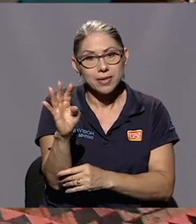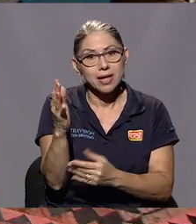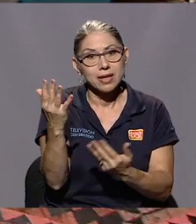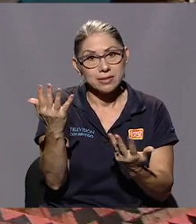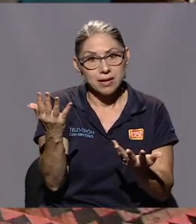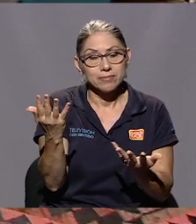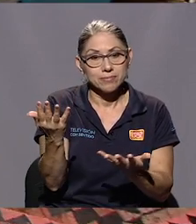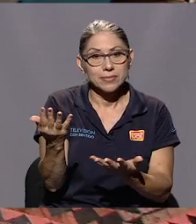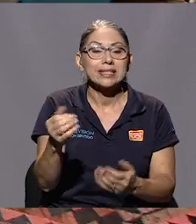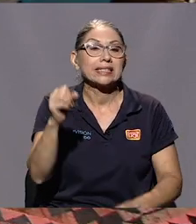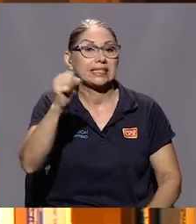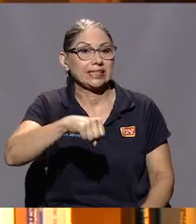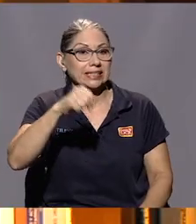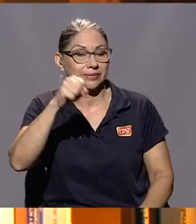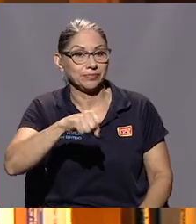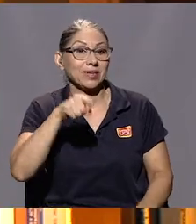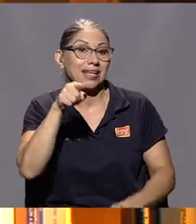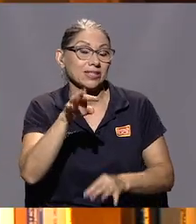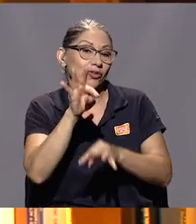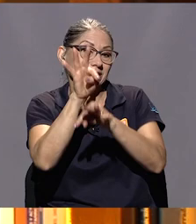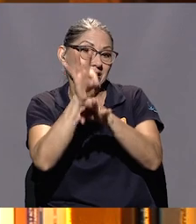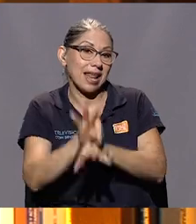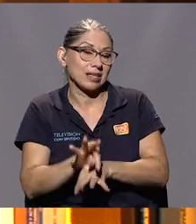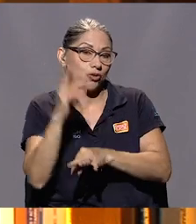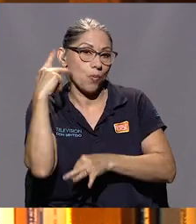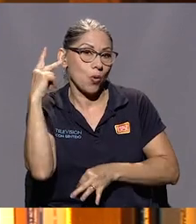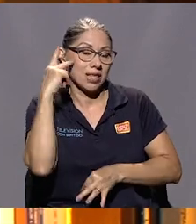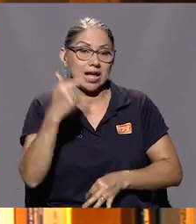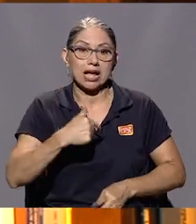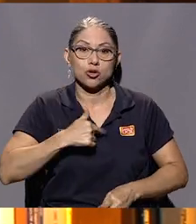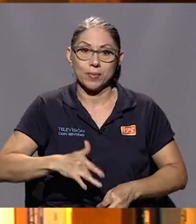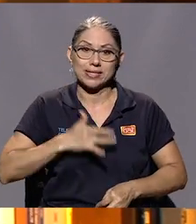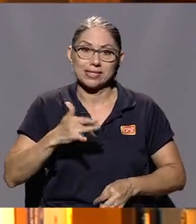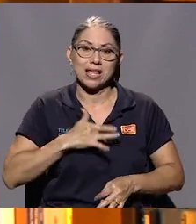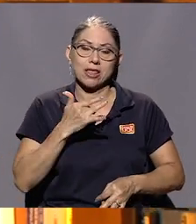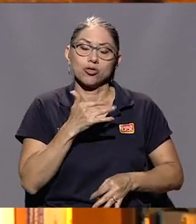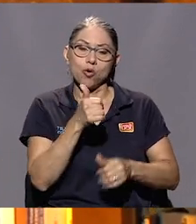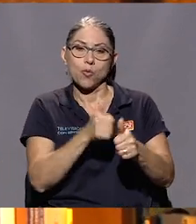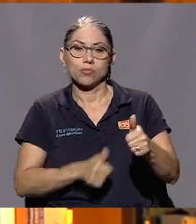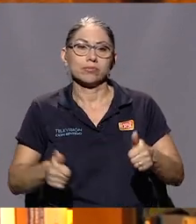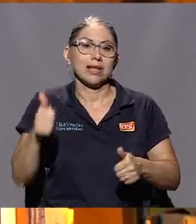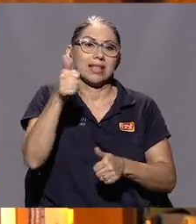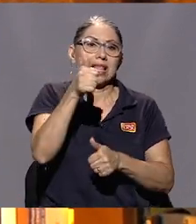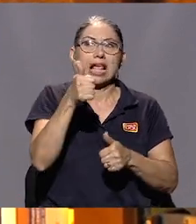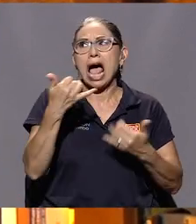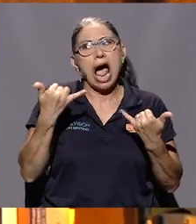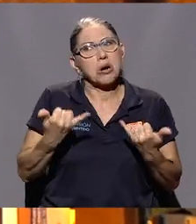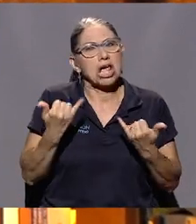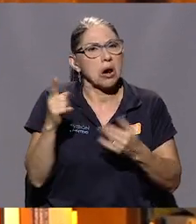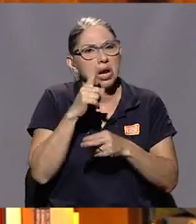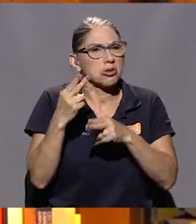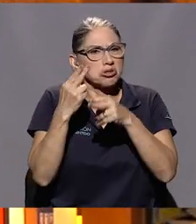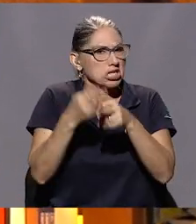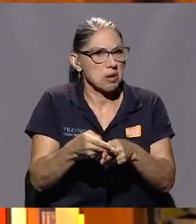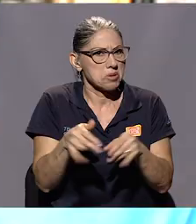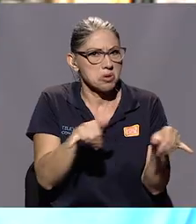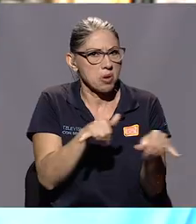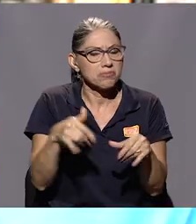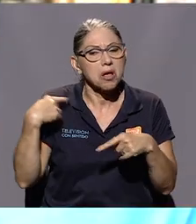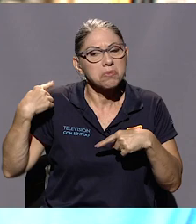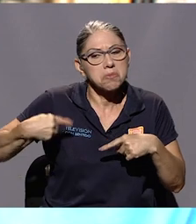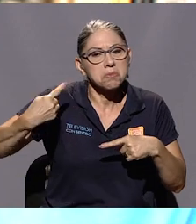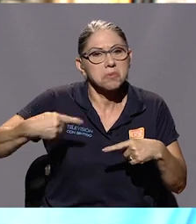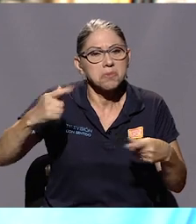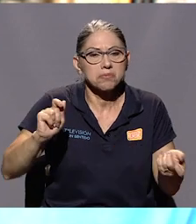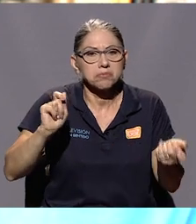que aparece. Sí, esa tradición política de la cual yo me siento militante, aunque no se llame ahora, ha ido